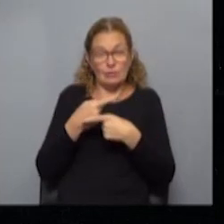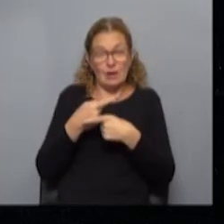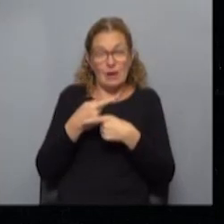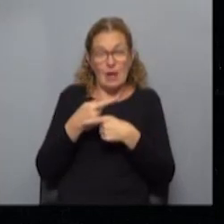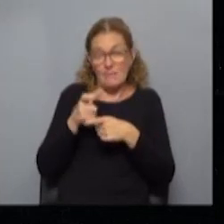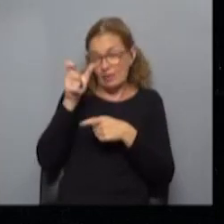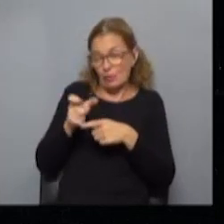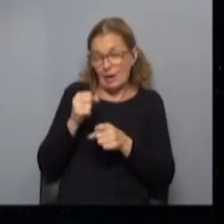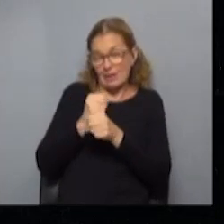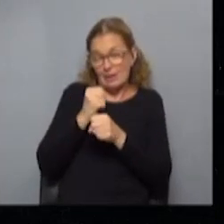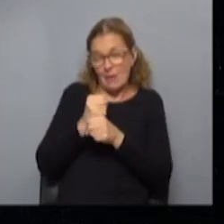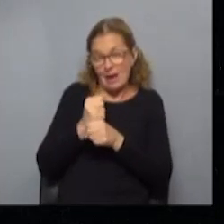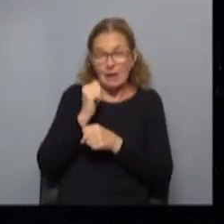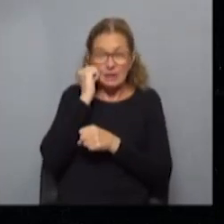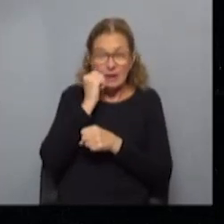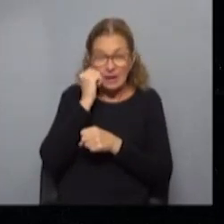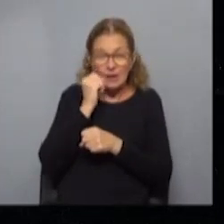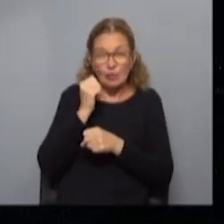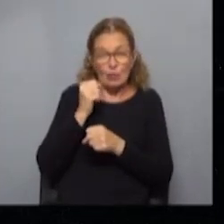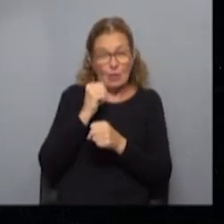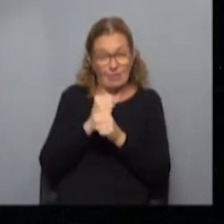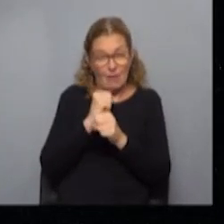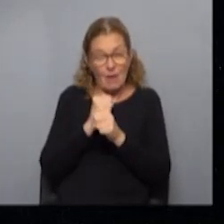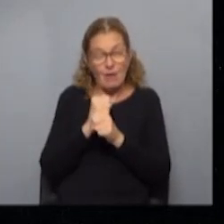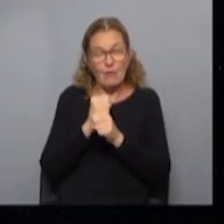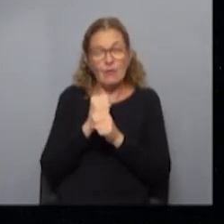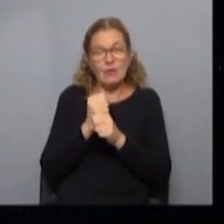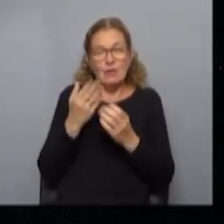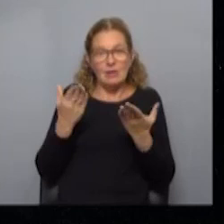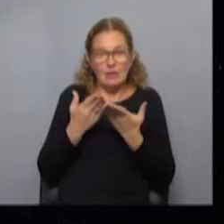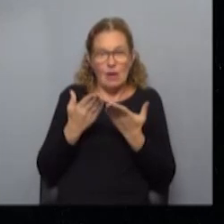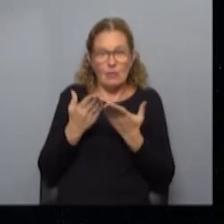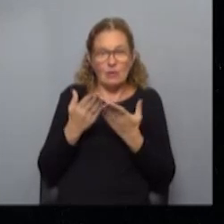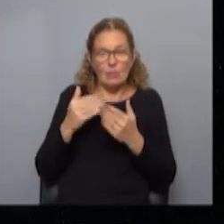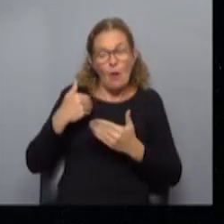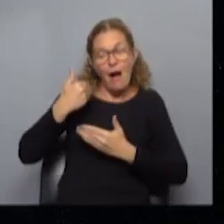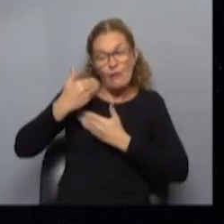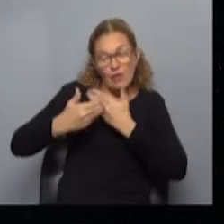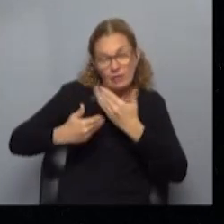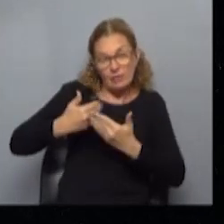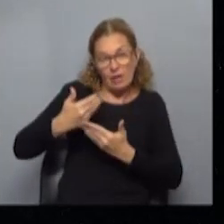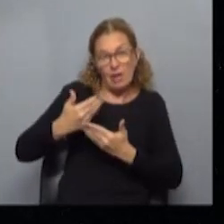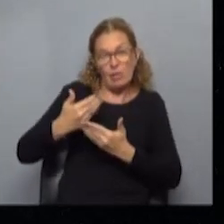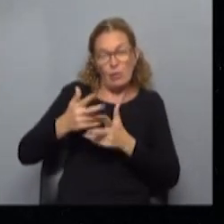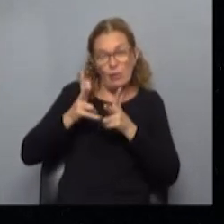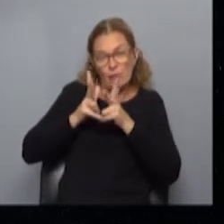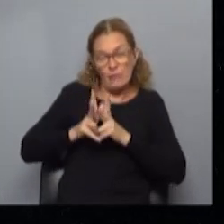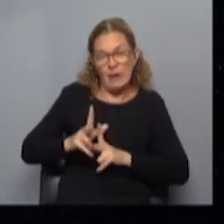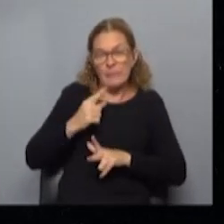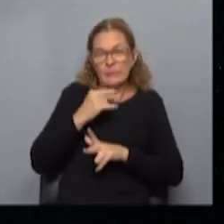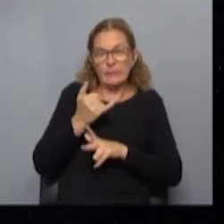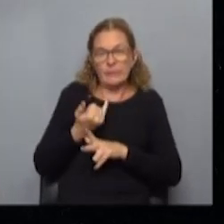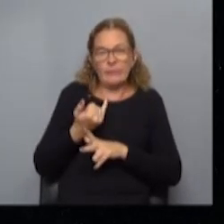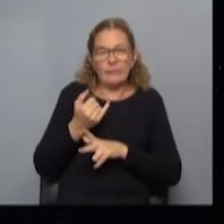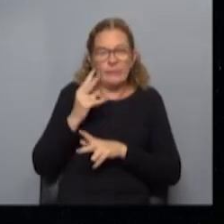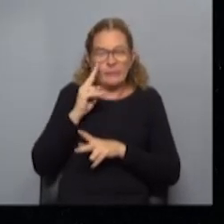informalidad contra las situaciones de precariedad laboral y ahora bueno hemos avanzado en lo formal por ejemplo con lo